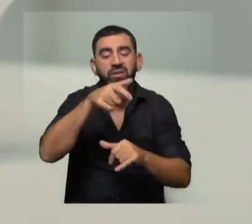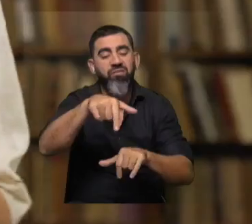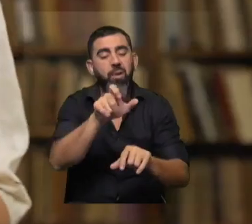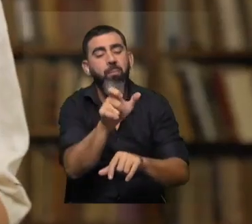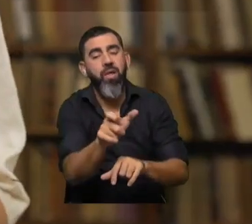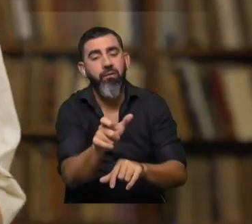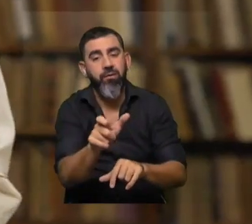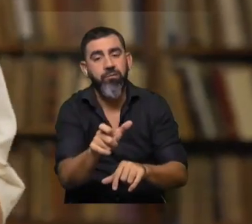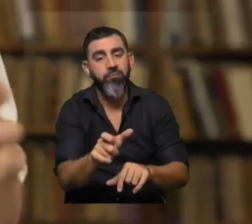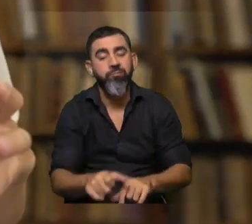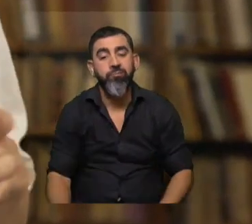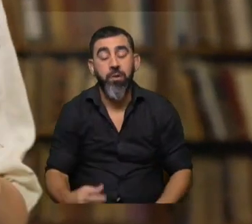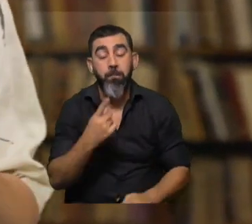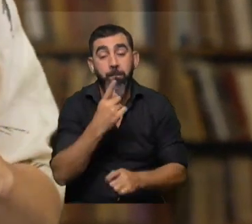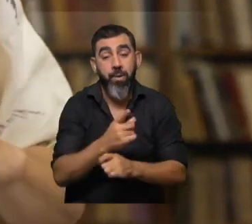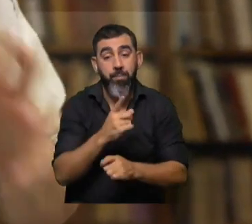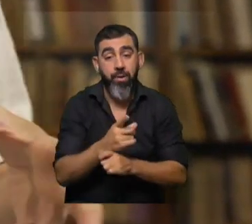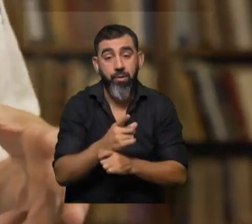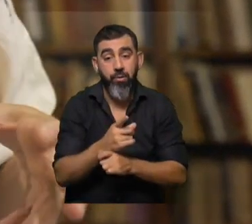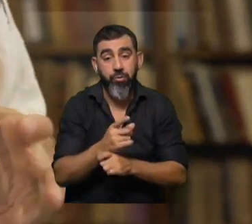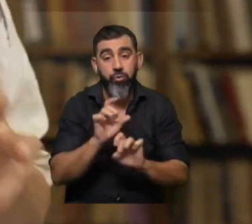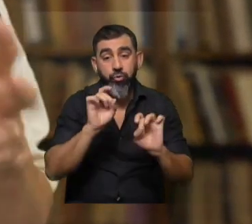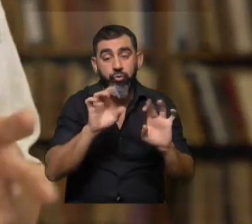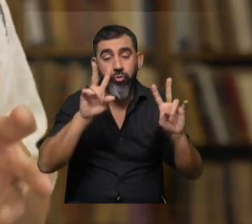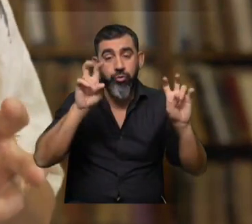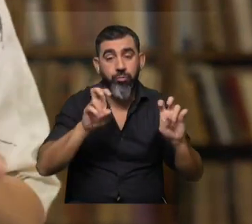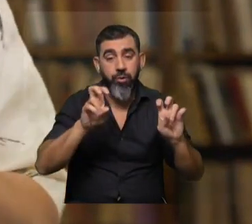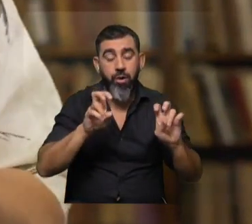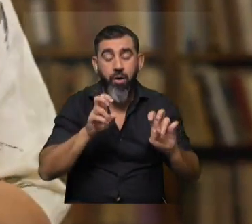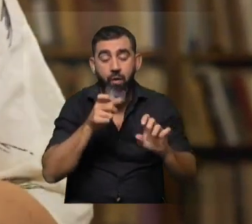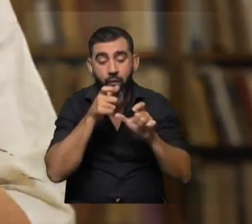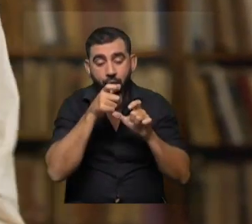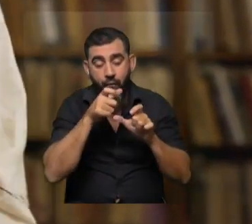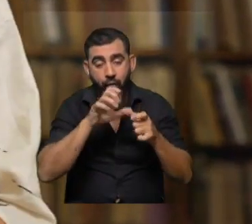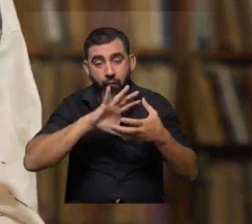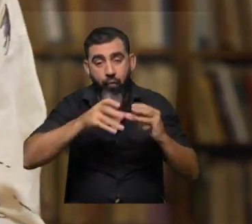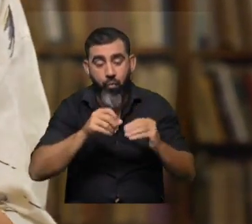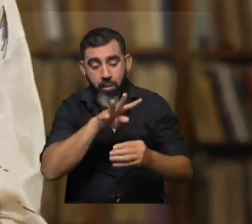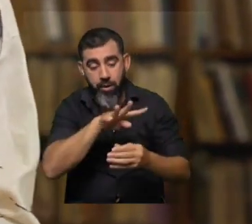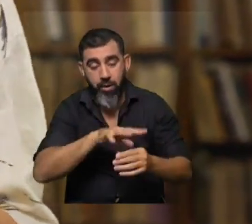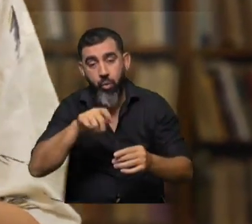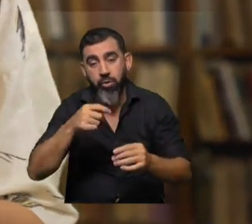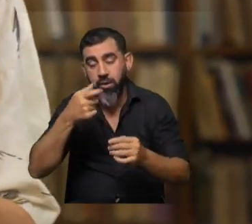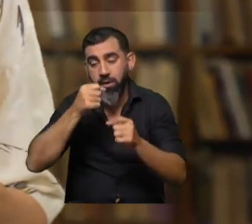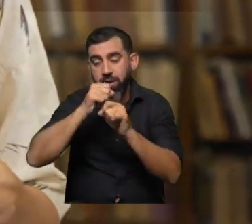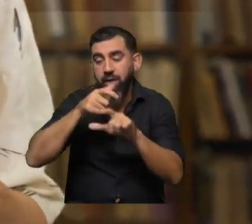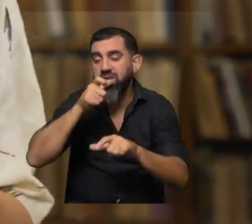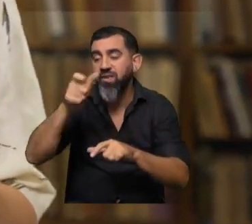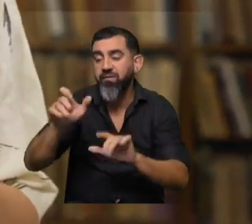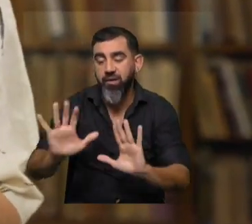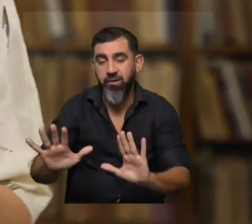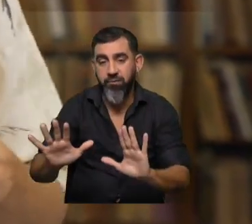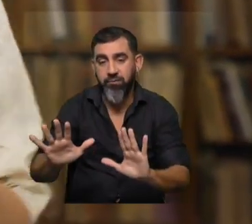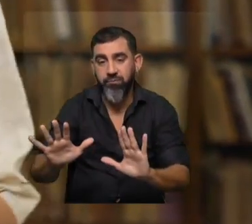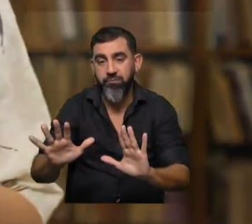directamente. Entonces, al principio, vemos más áreas vinculadas con la fonología y después, más áreas vinculadas con la semántica a lo largo de